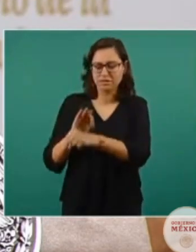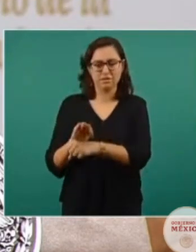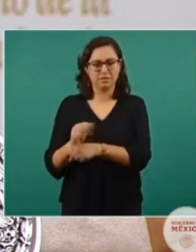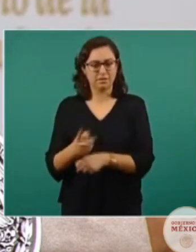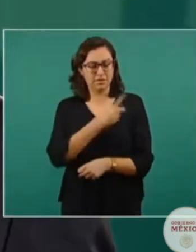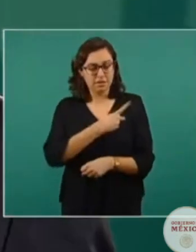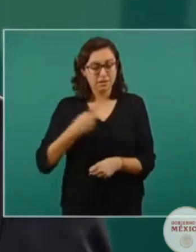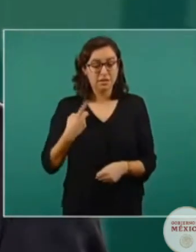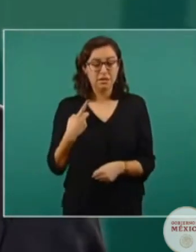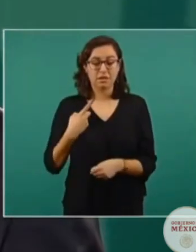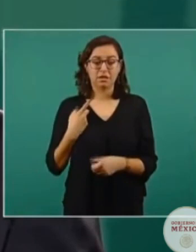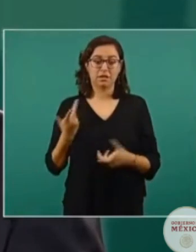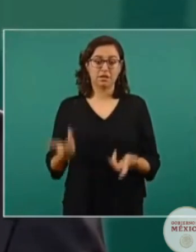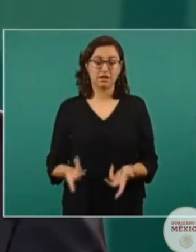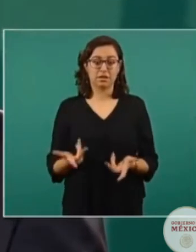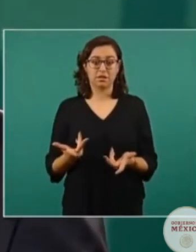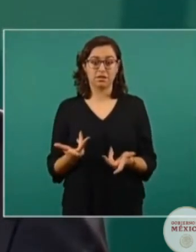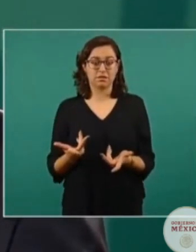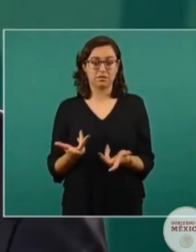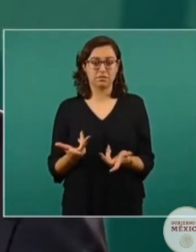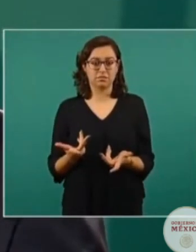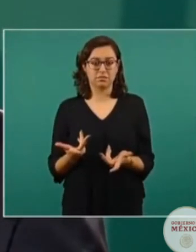y defender a la nación.